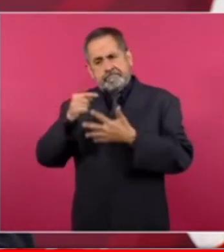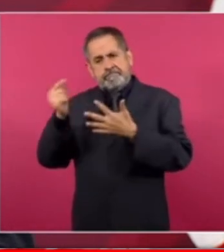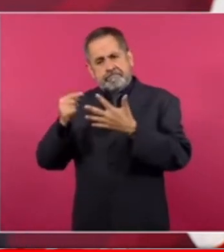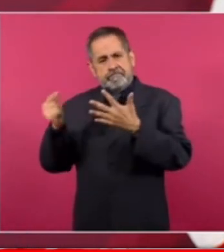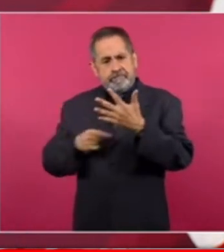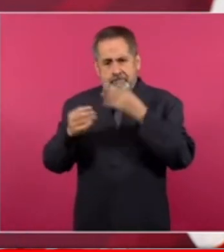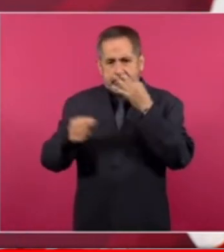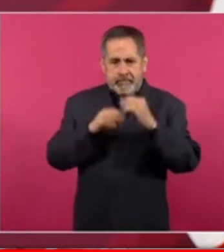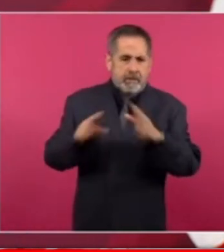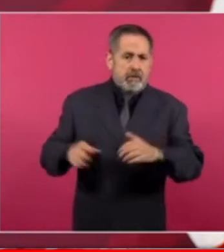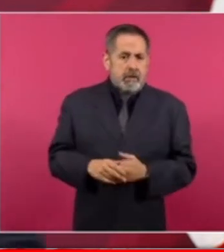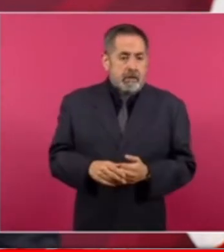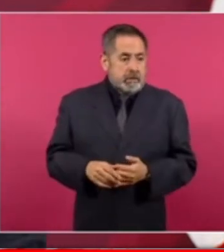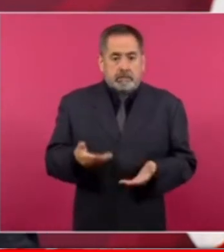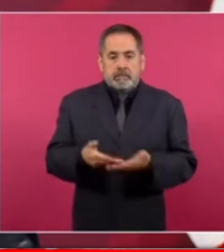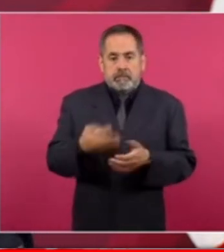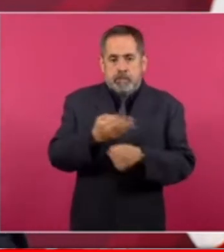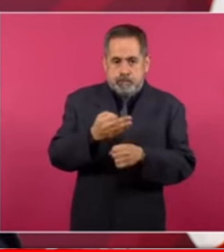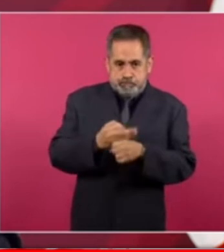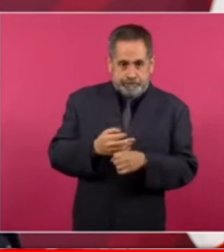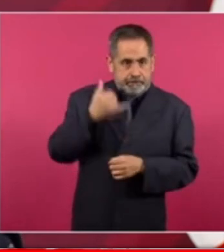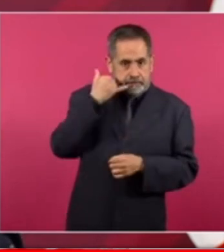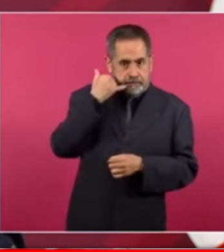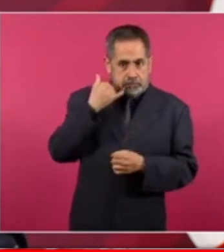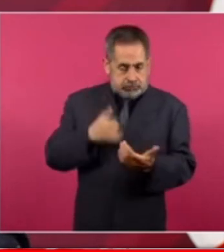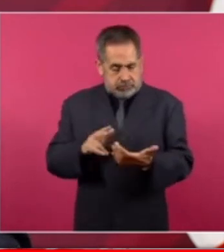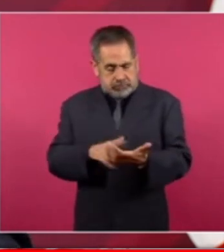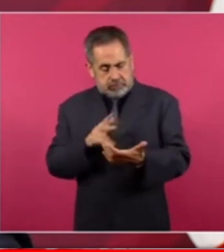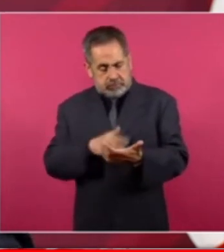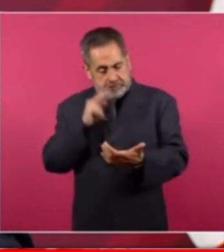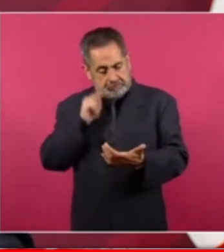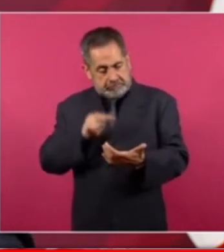un teléfono puede expresarse manifestarse